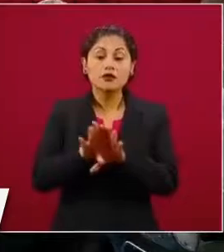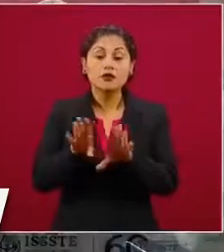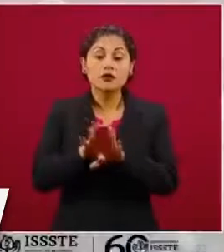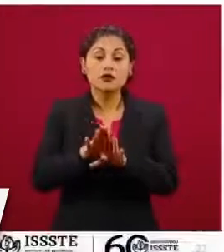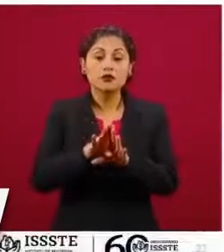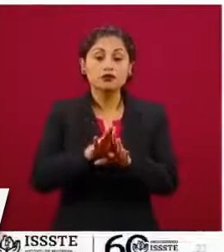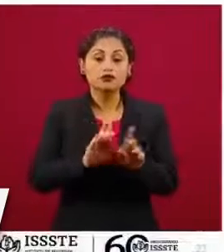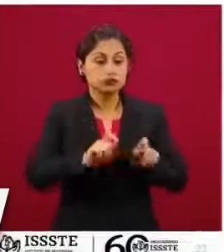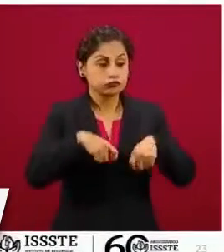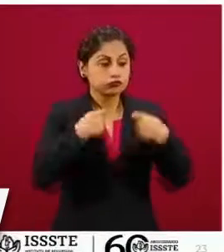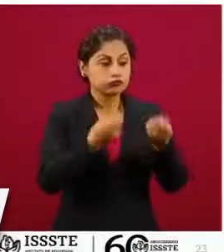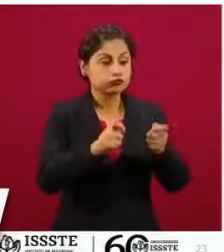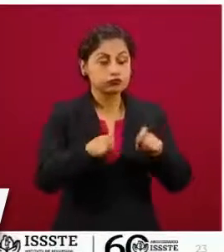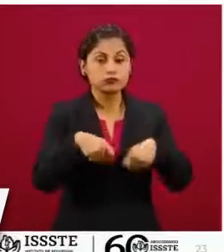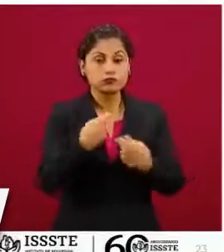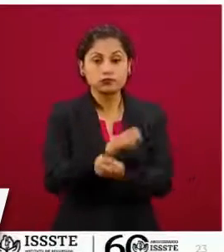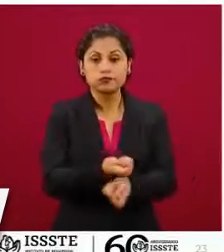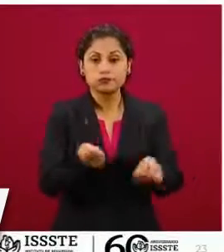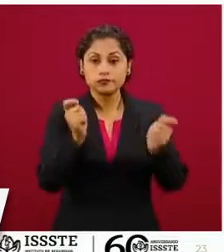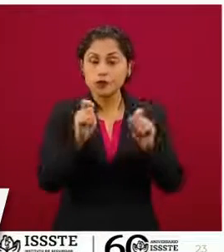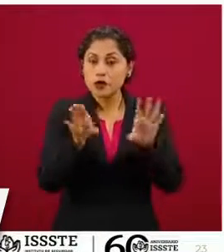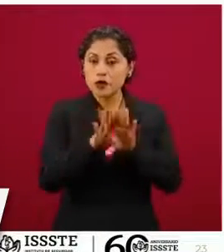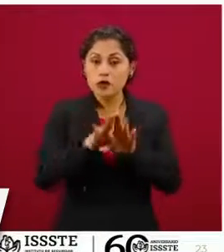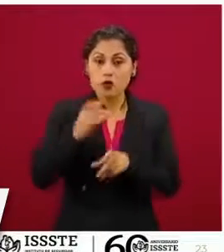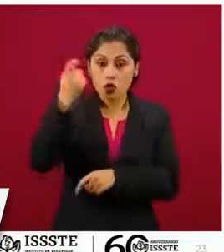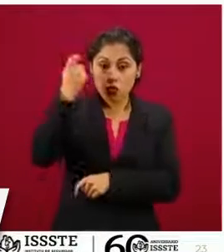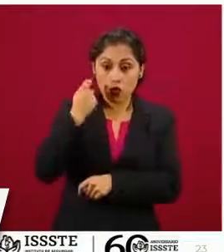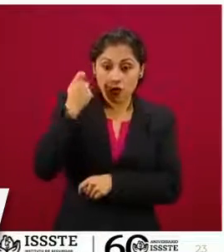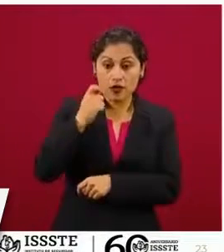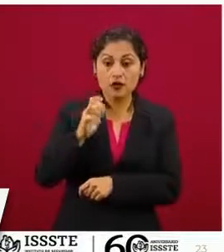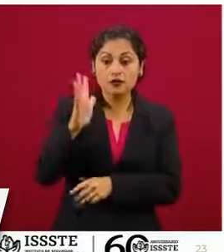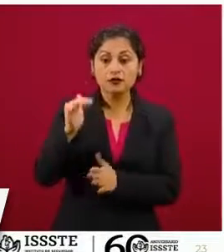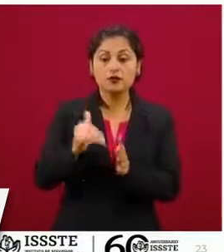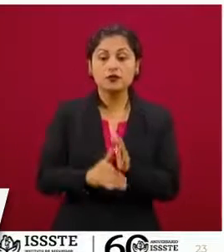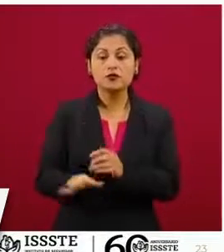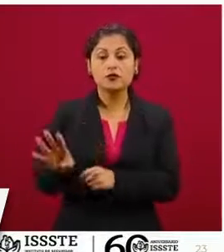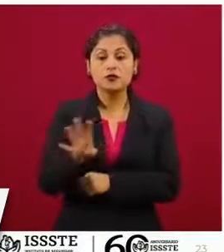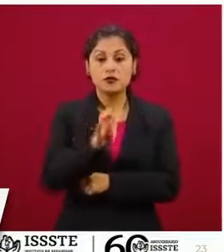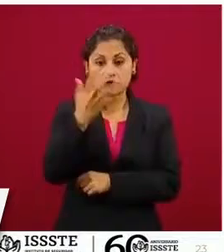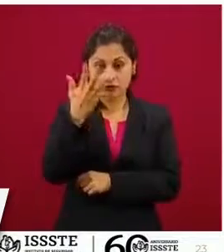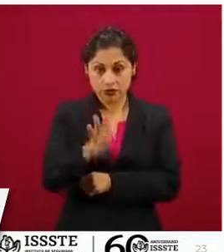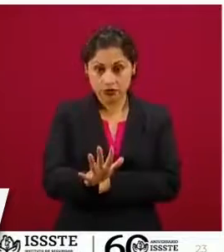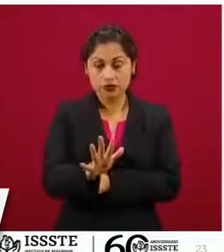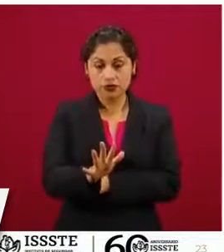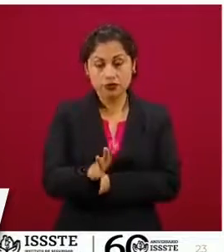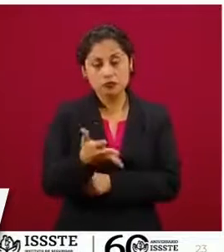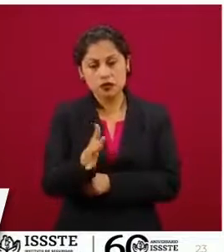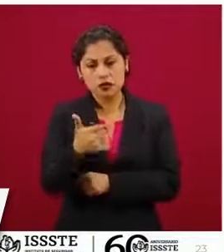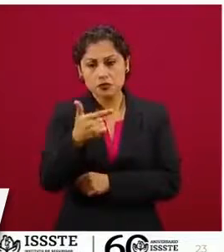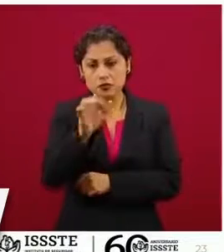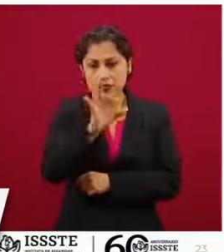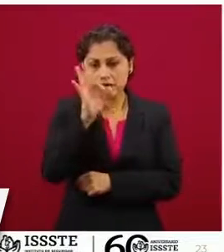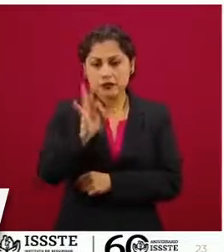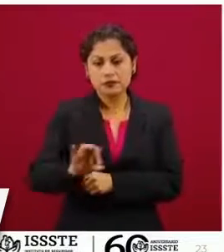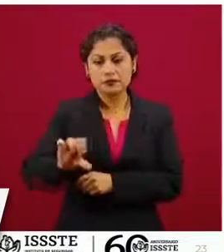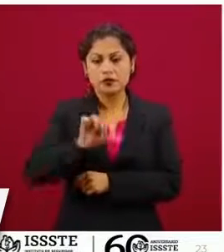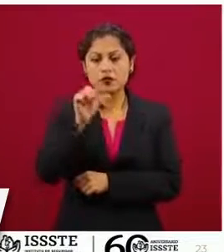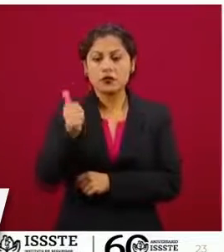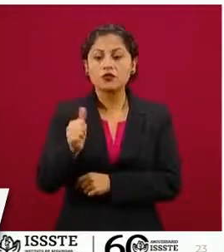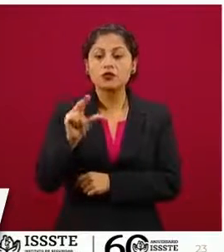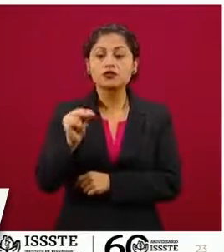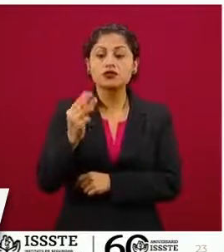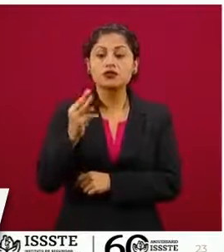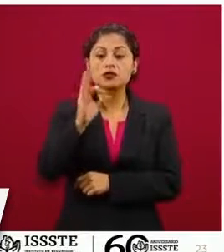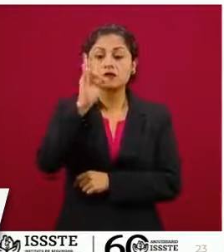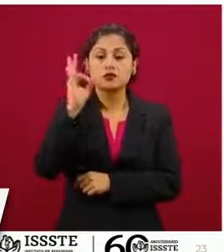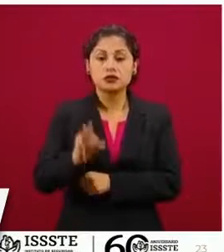créditos. Para jubilados fueron cinco mil 410, que significan el 17 por ciento y el 83 por